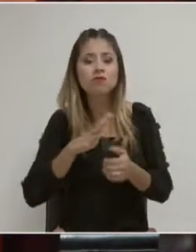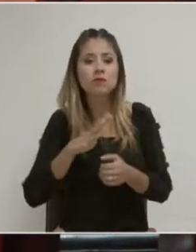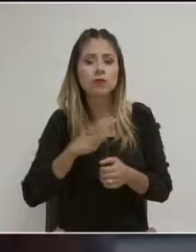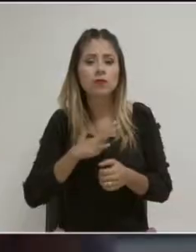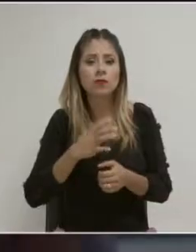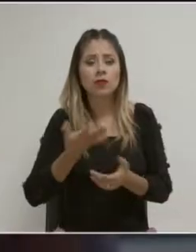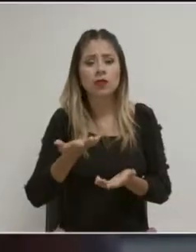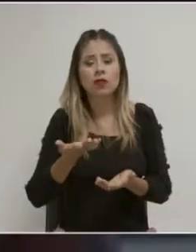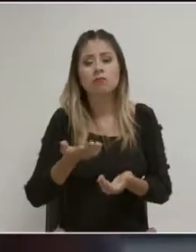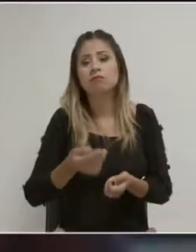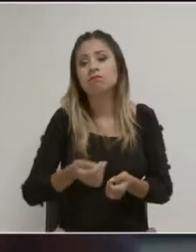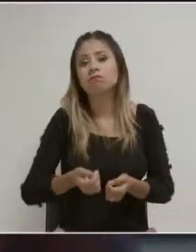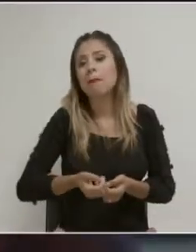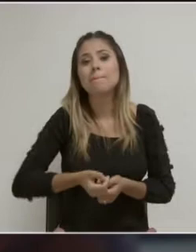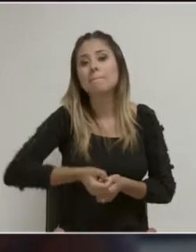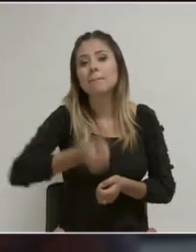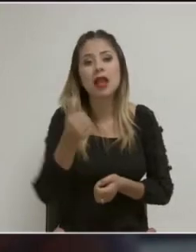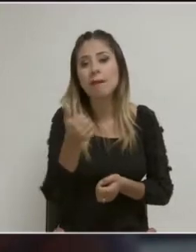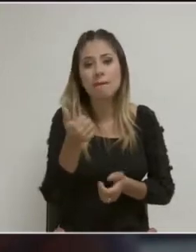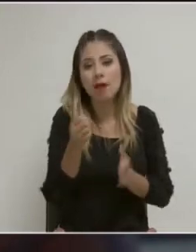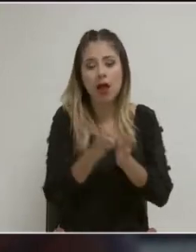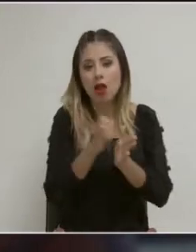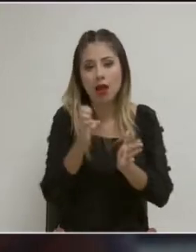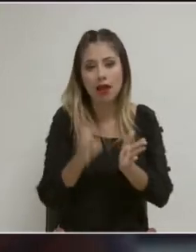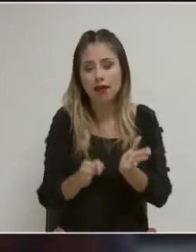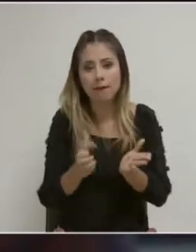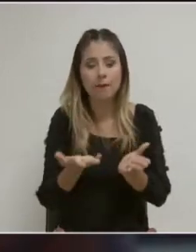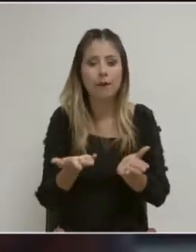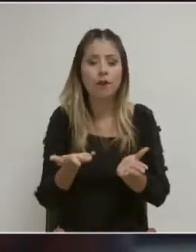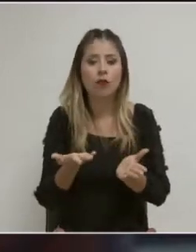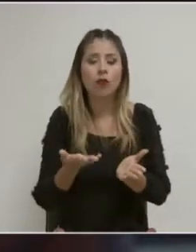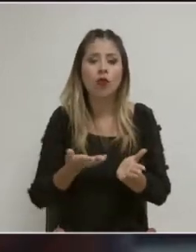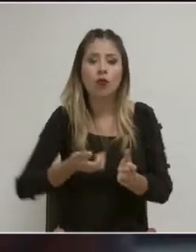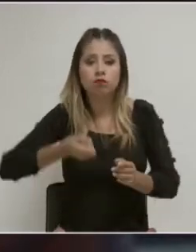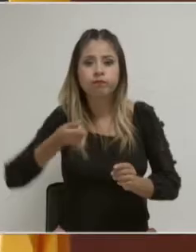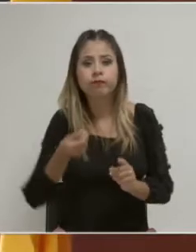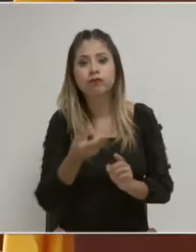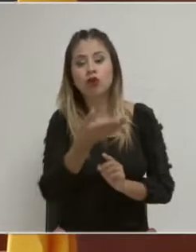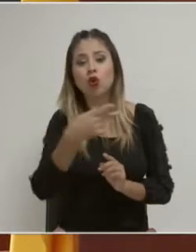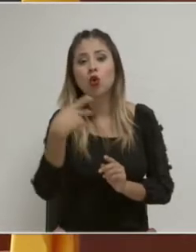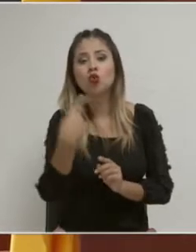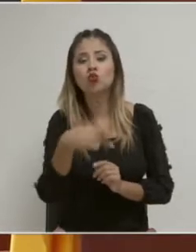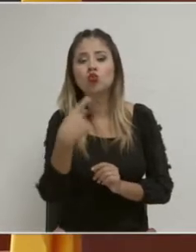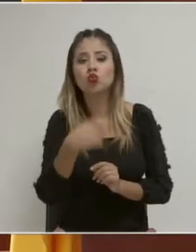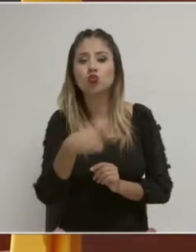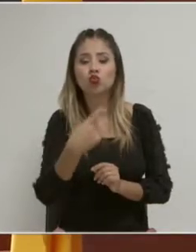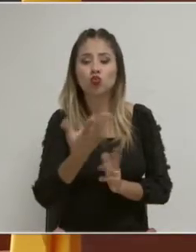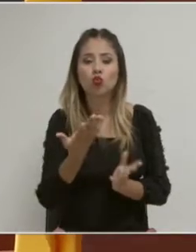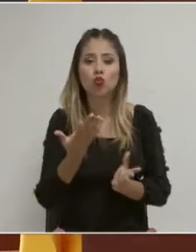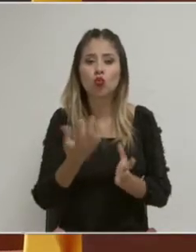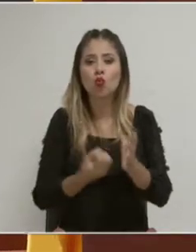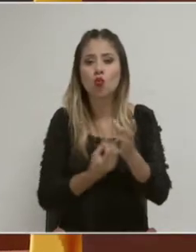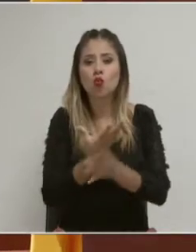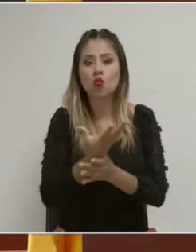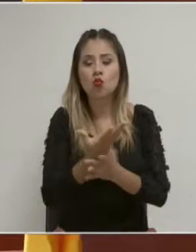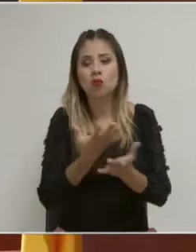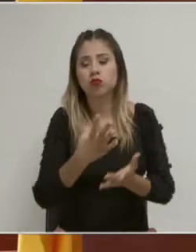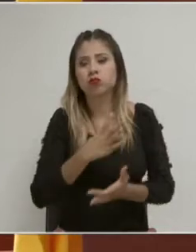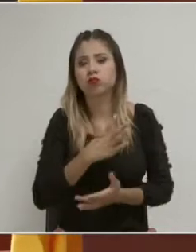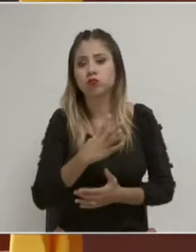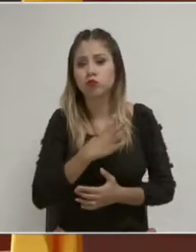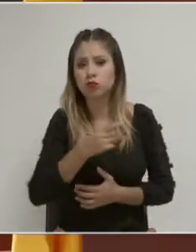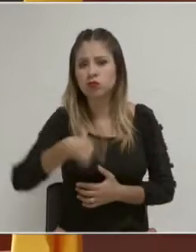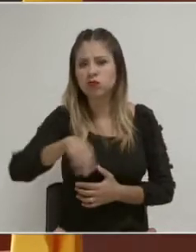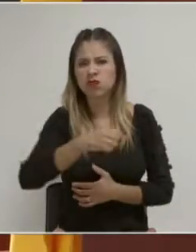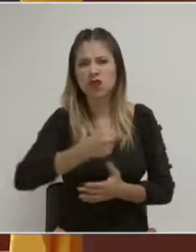entrada a ciertos nombramientos o procesos electorales, donde primero forzaban